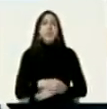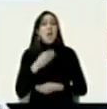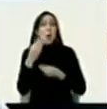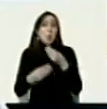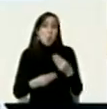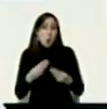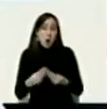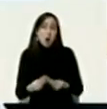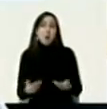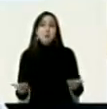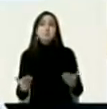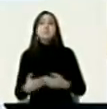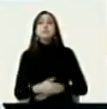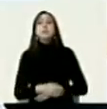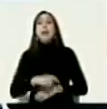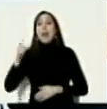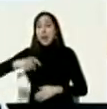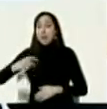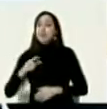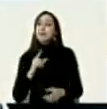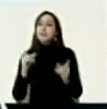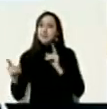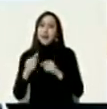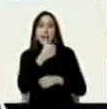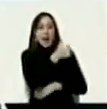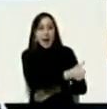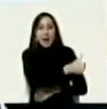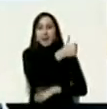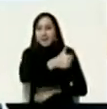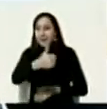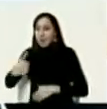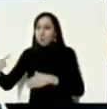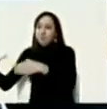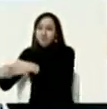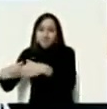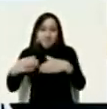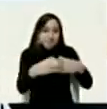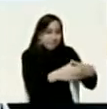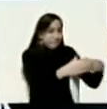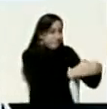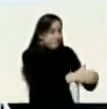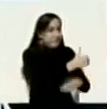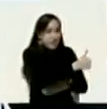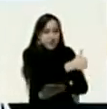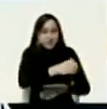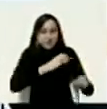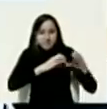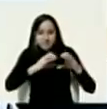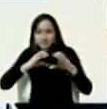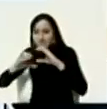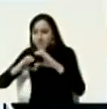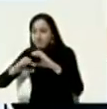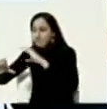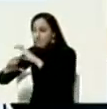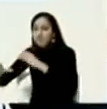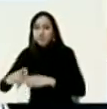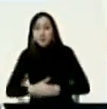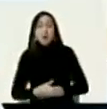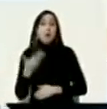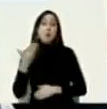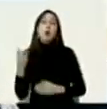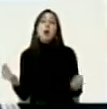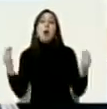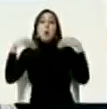arduo la necesidad de ir hablando con cada uno de los sectores por separado para llegar a algún tipo de búsqueda de acuerdo para la negociación